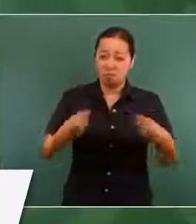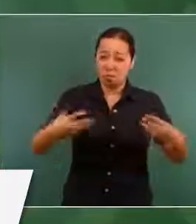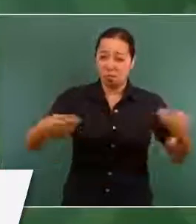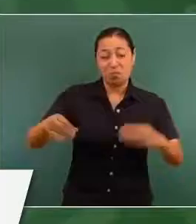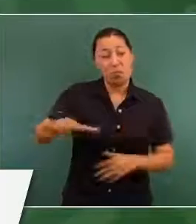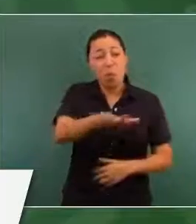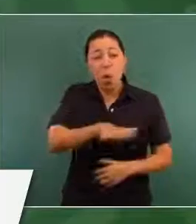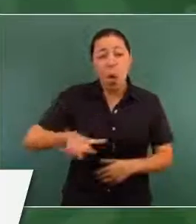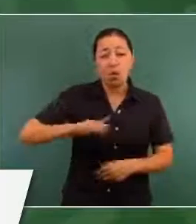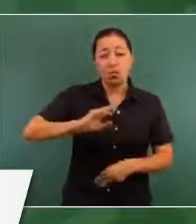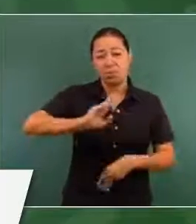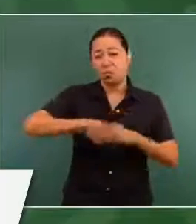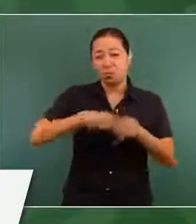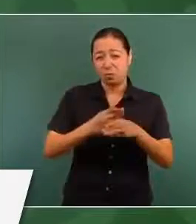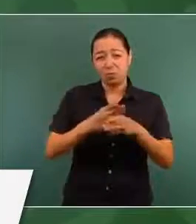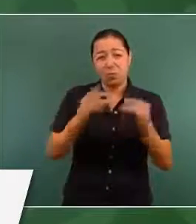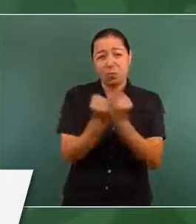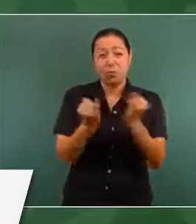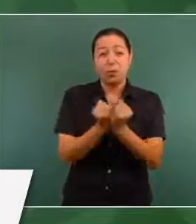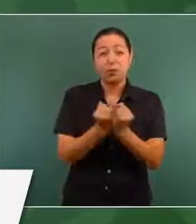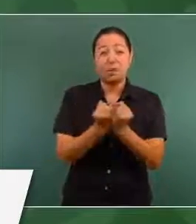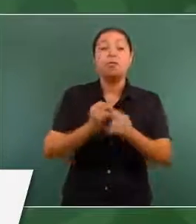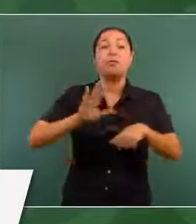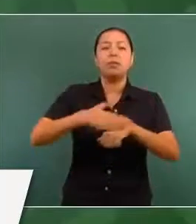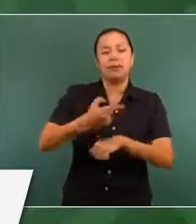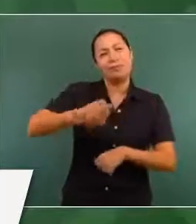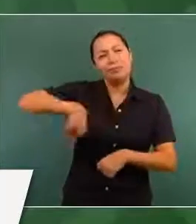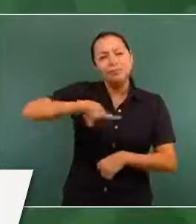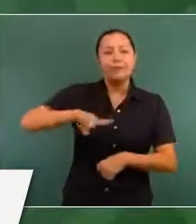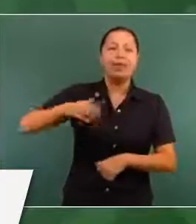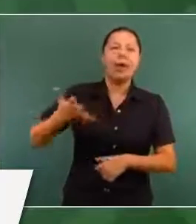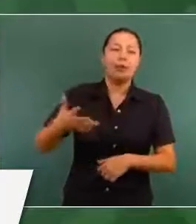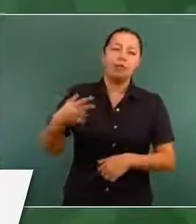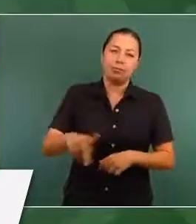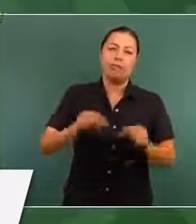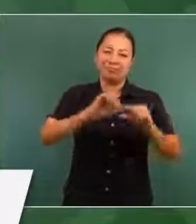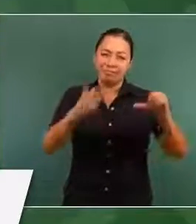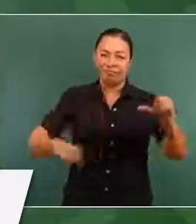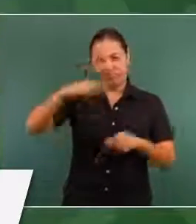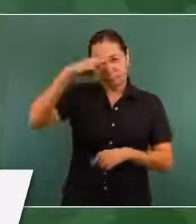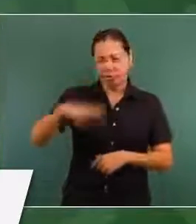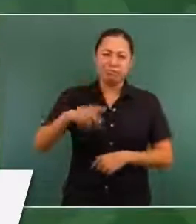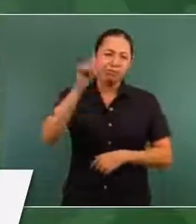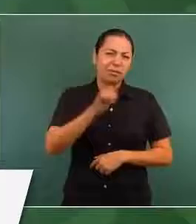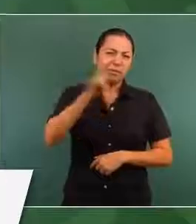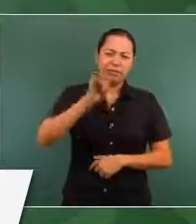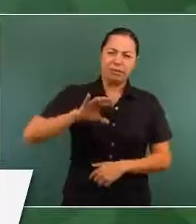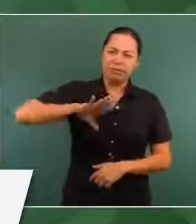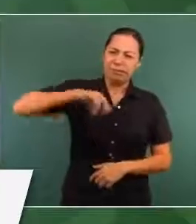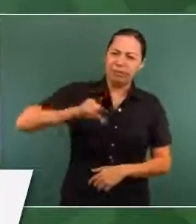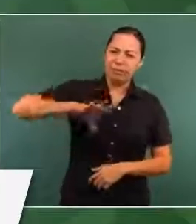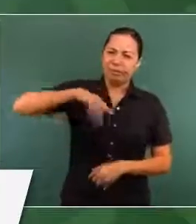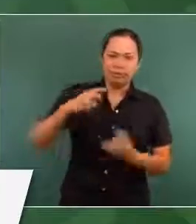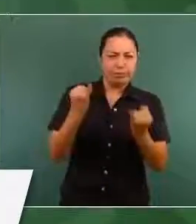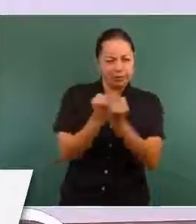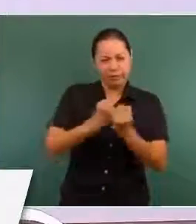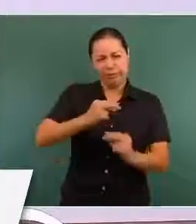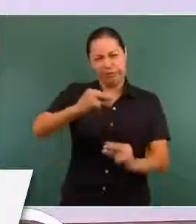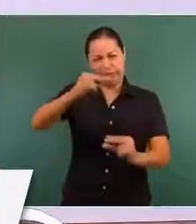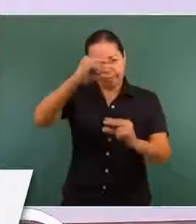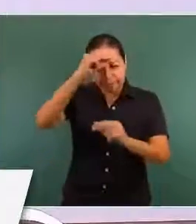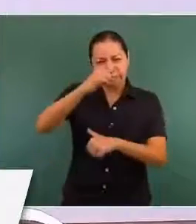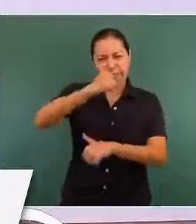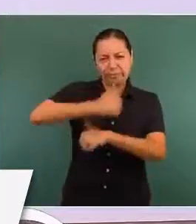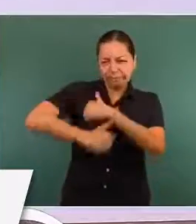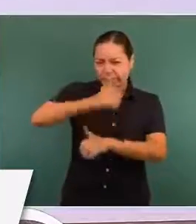exigido de los mexicanos fortaleza, inteligencia y temple, que ha puesto a prueba el compromiso